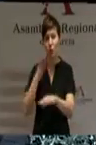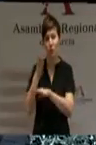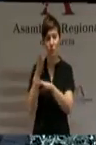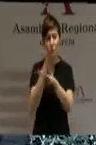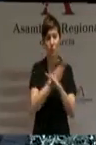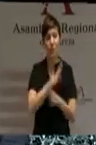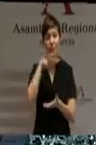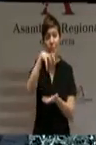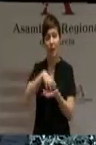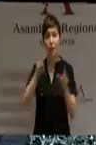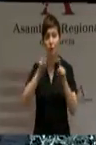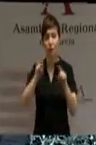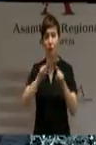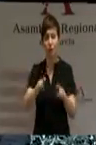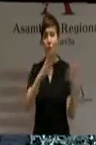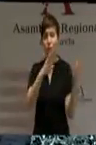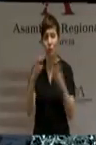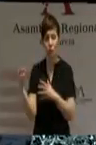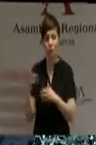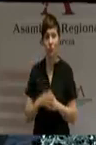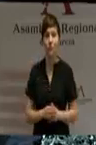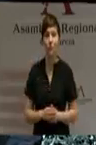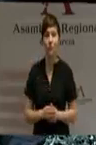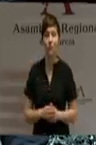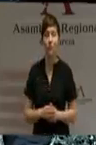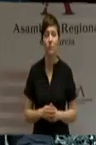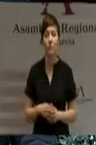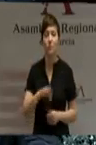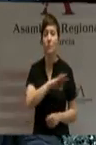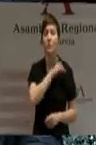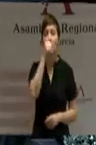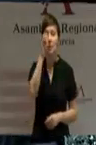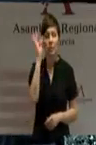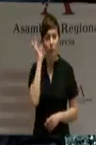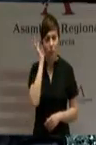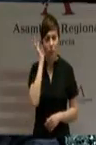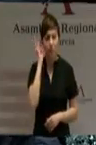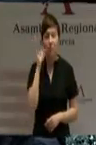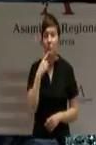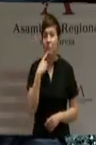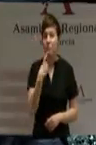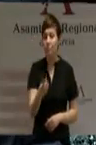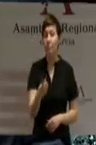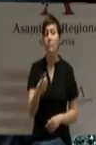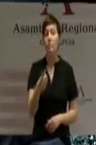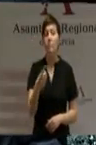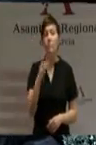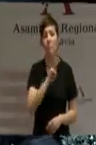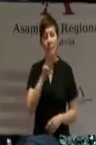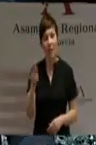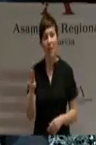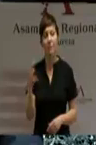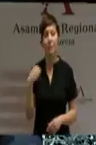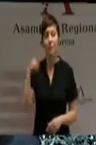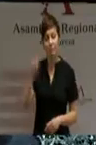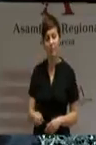educativos de los que disponemos. Y, señorías, el Partido Popular, Alberto Garre, seguirá trabajando